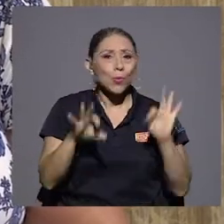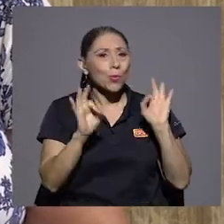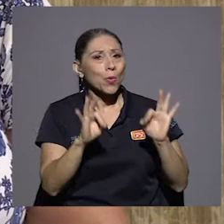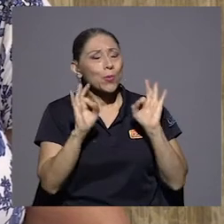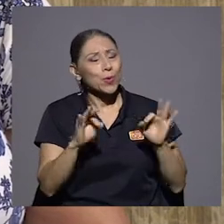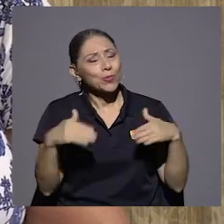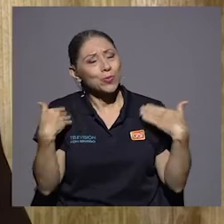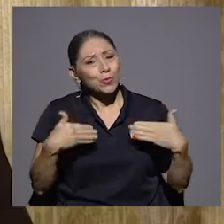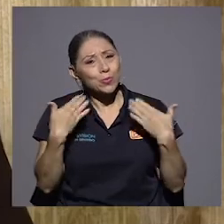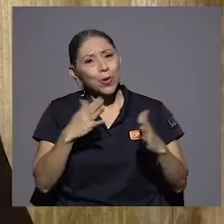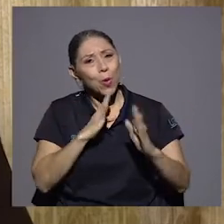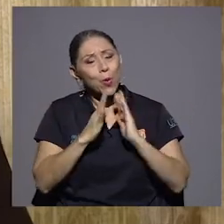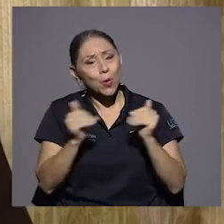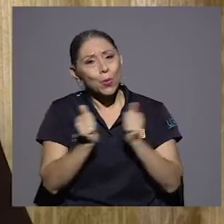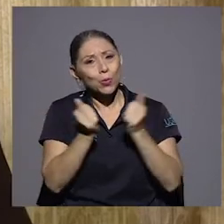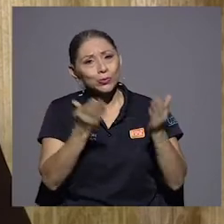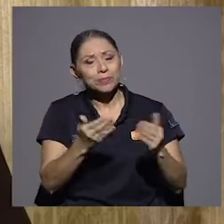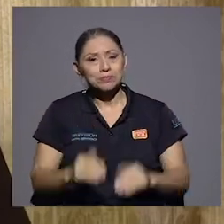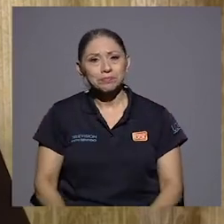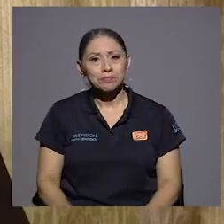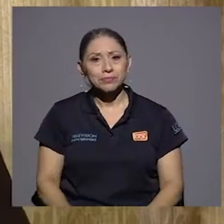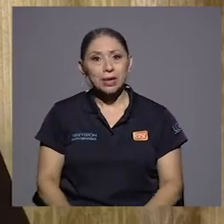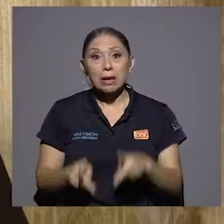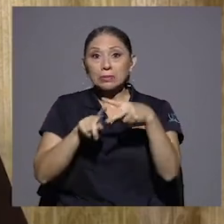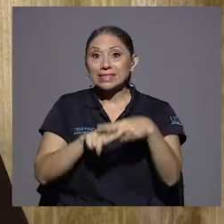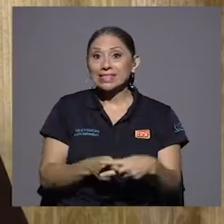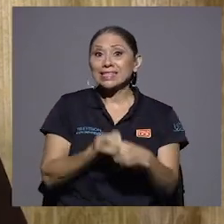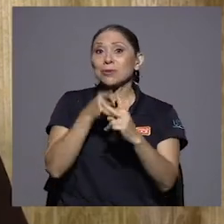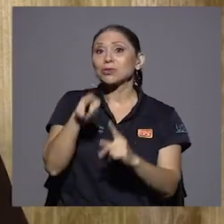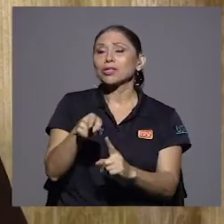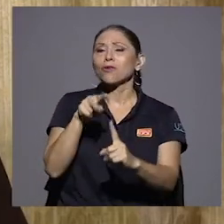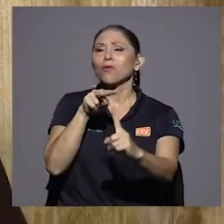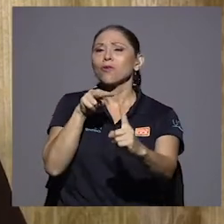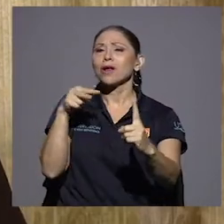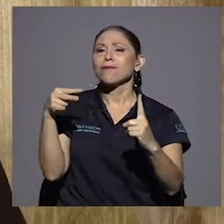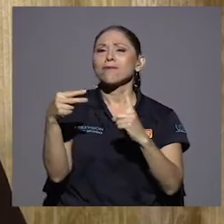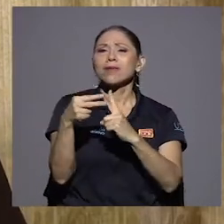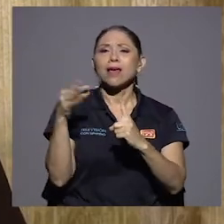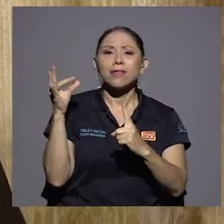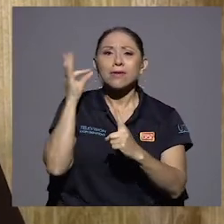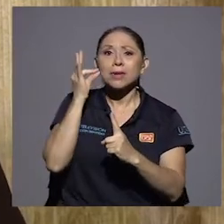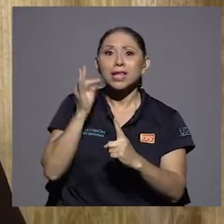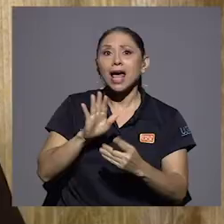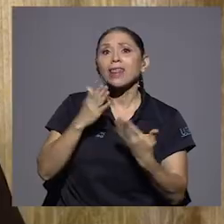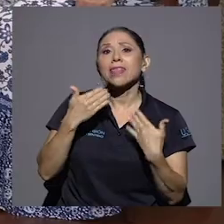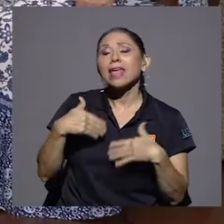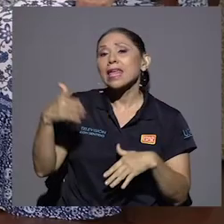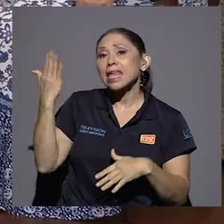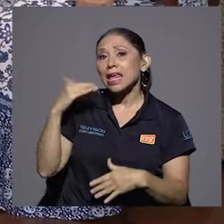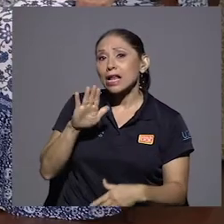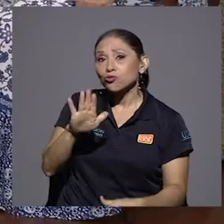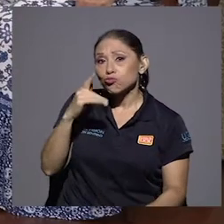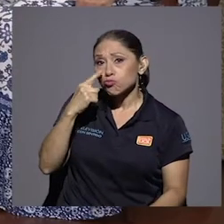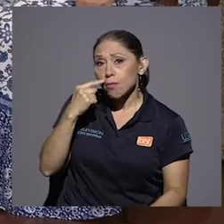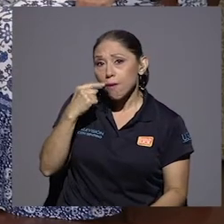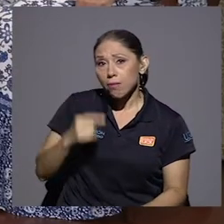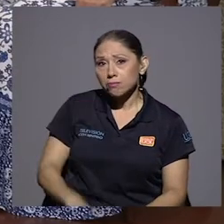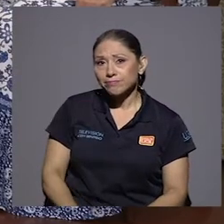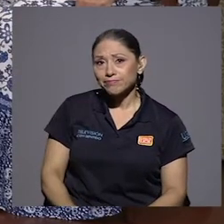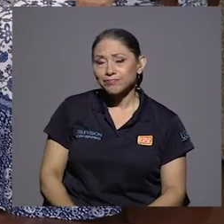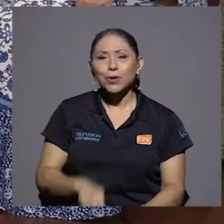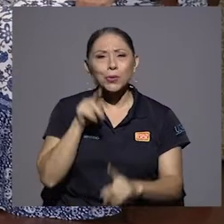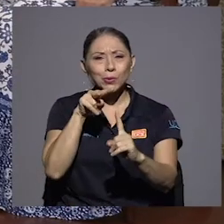conversando con usted. pues iniciemos con eso. ¿Una mirada femenina de quien era su papá? Una mirada